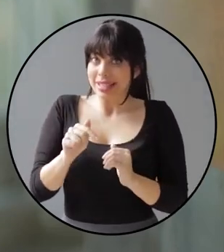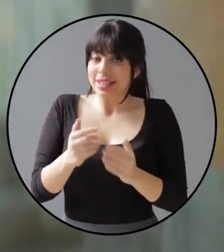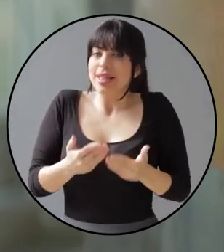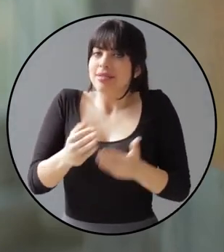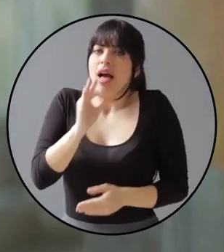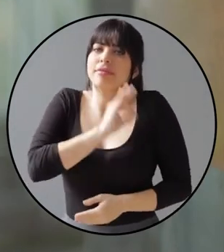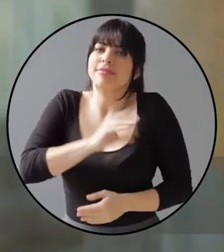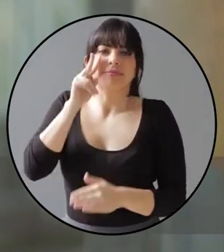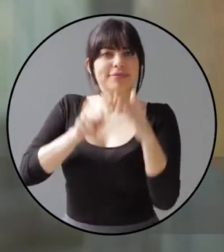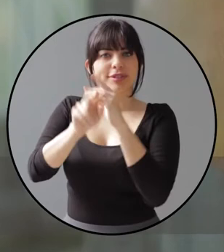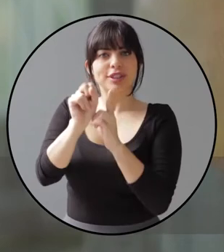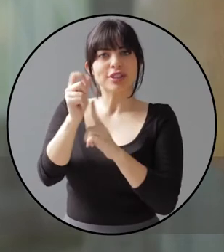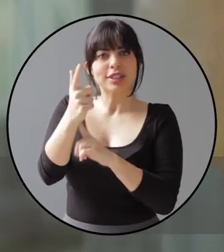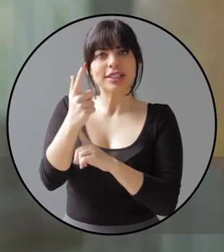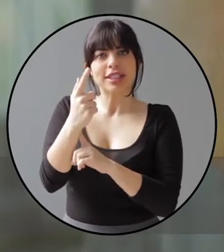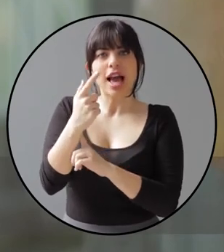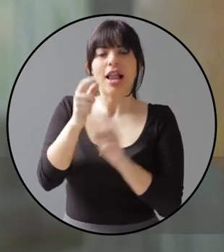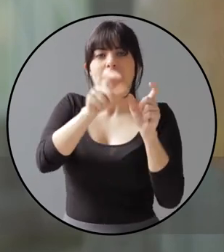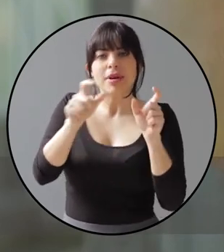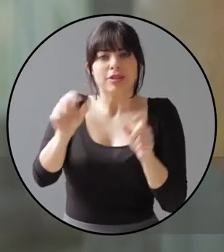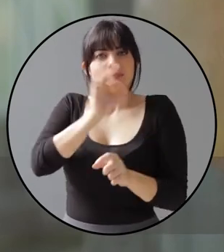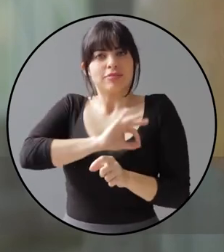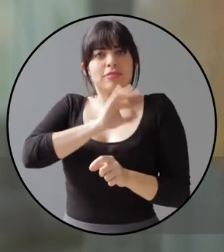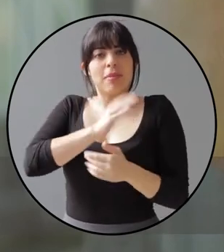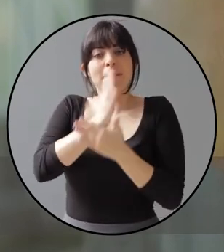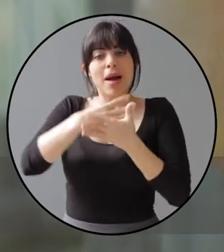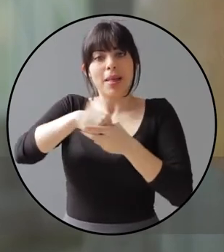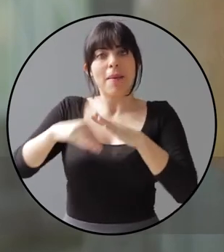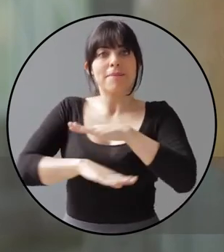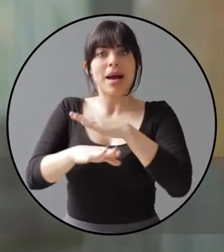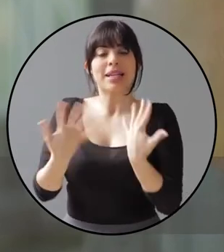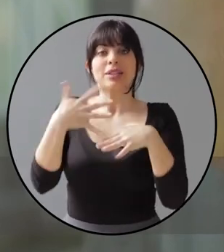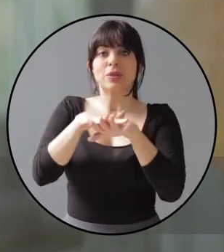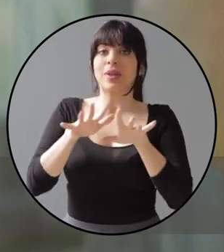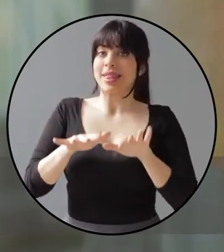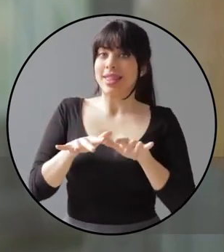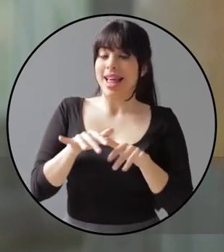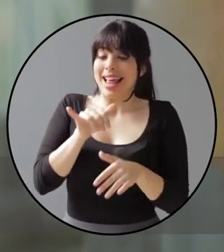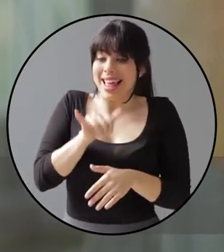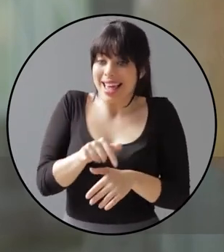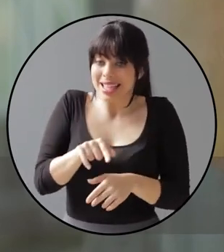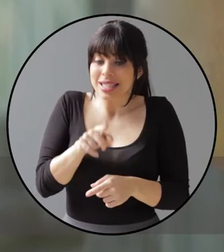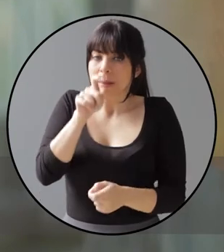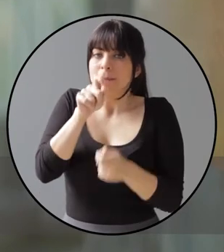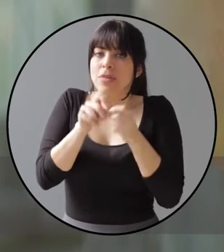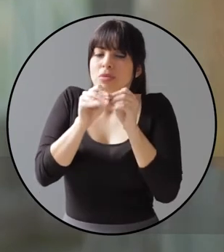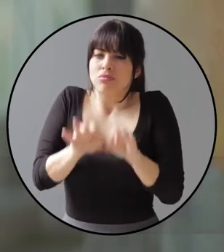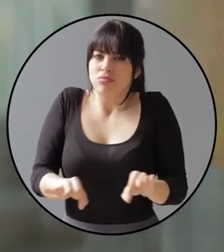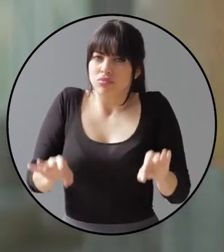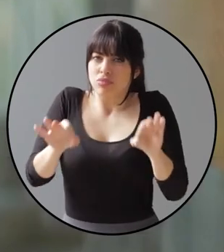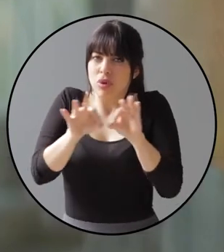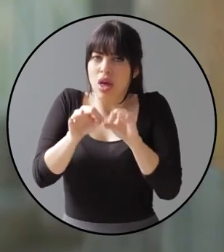cual privilegia la visión social con rostro humano dentro de su pilar de inclusión digital. CR siendo este el eje